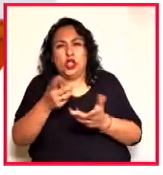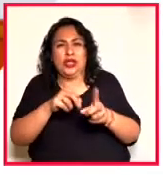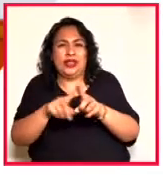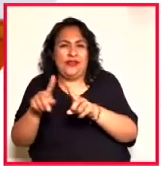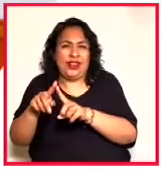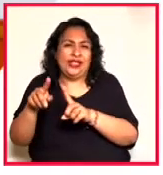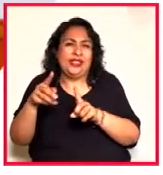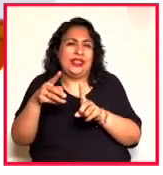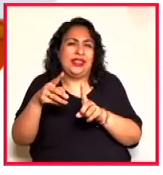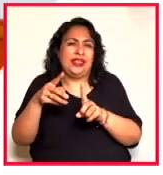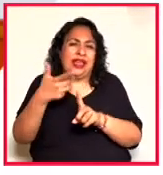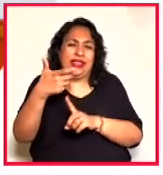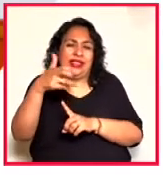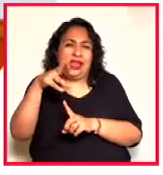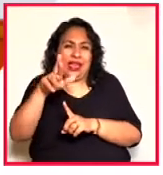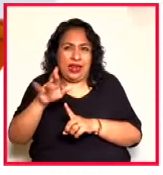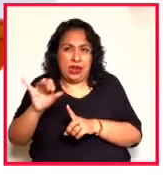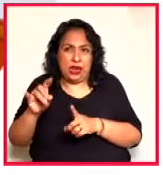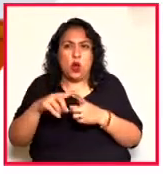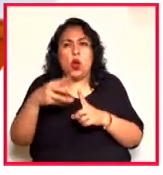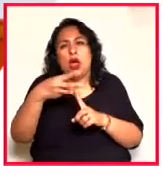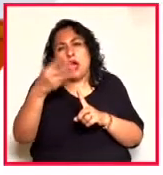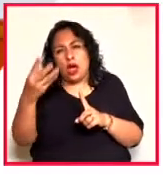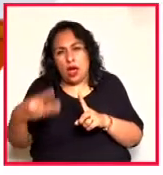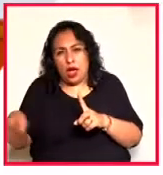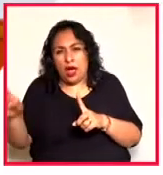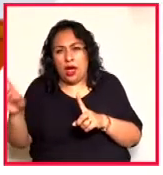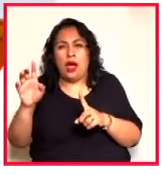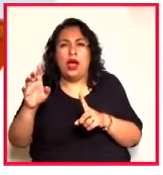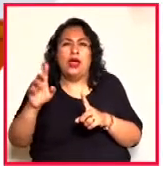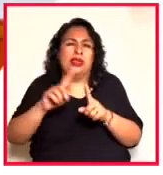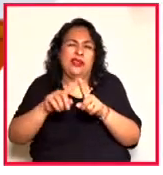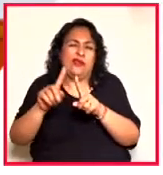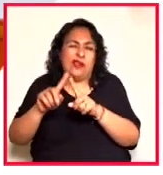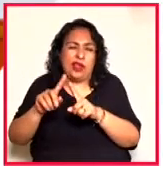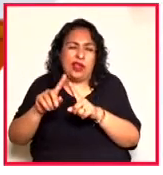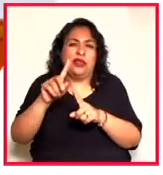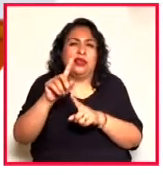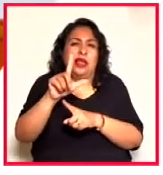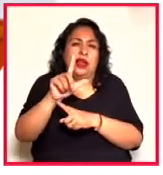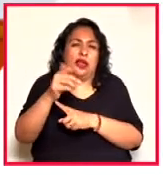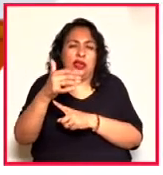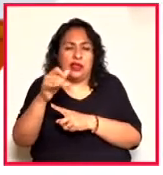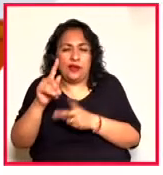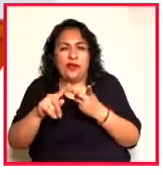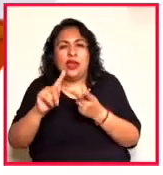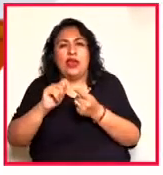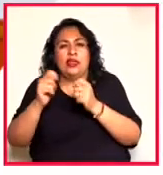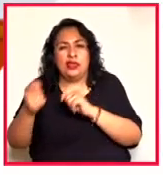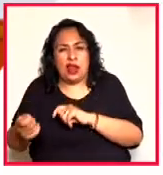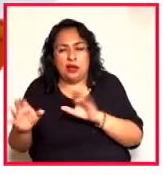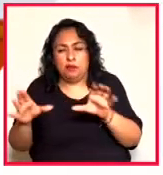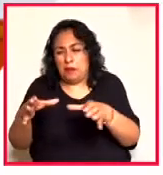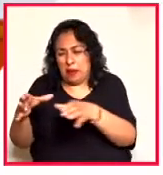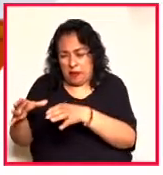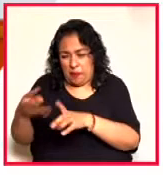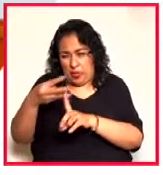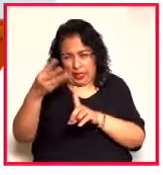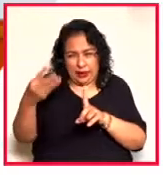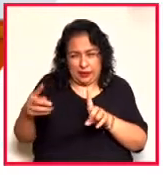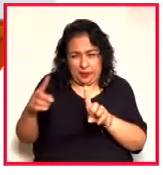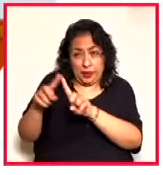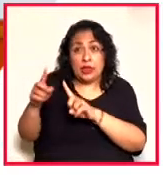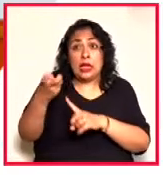género, a las comunidades LGBT, a las comunidades trans. De modo que estamos ante un modelo que también reconoce